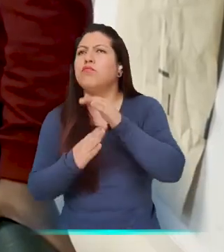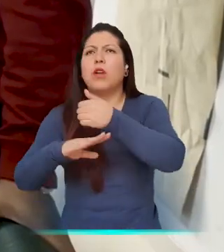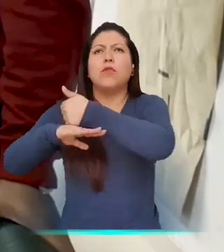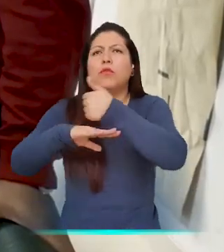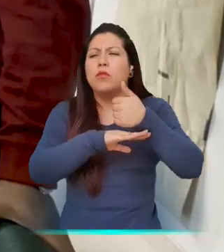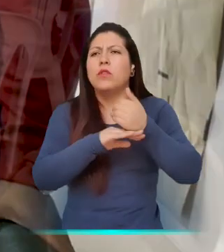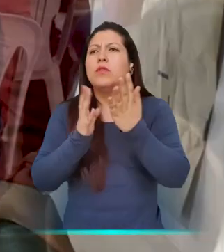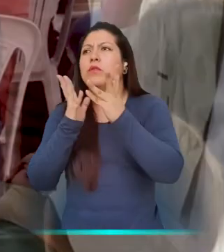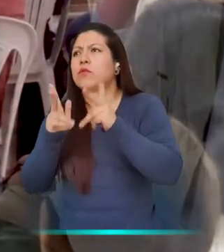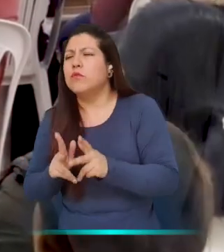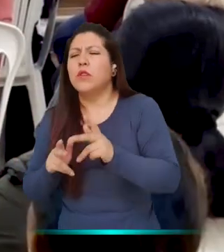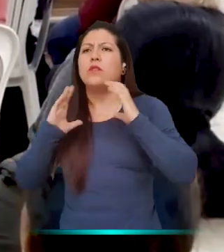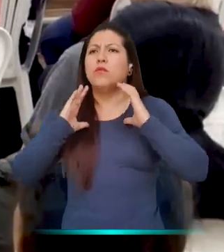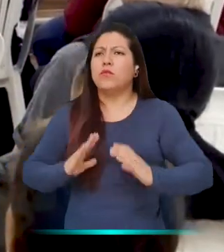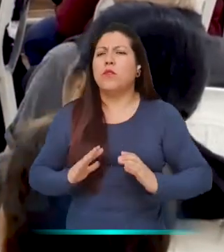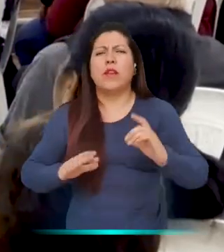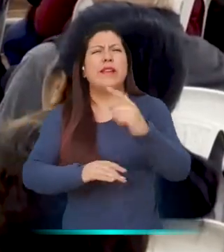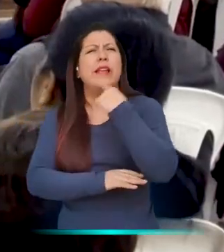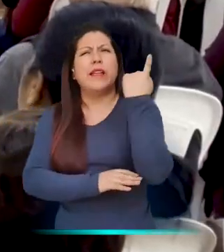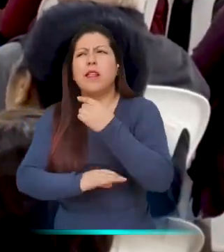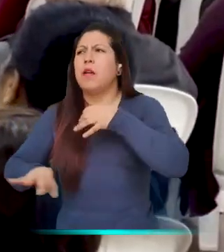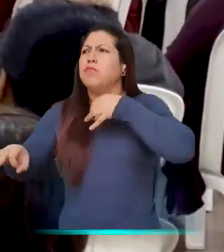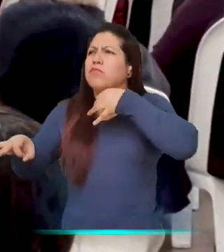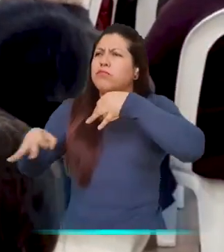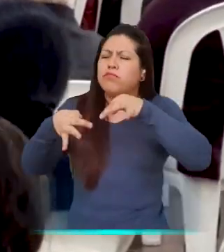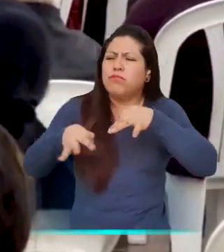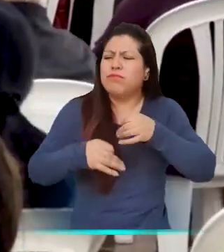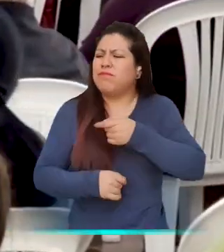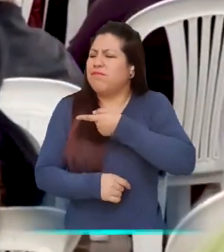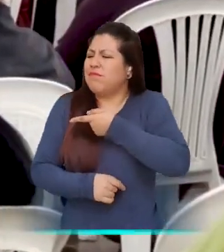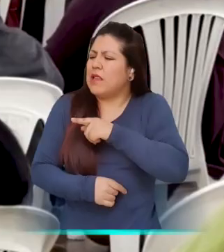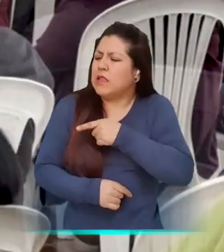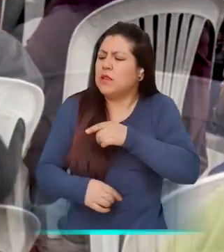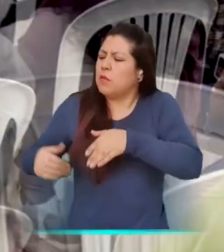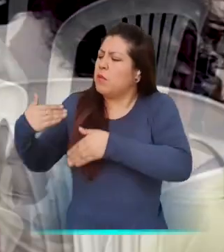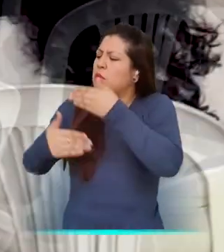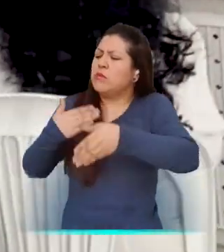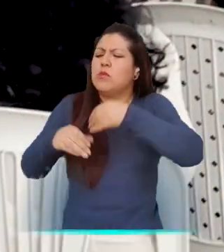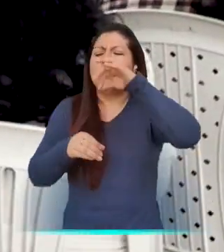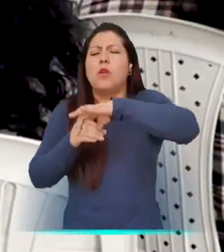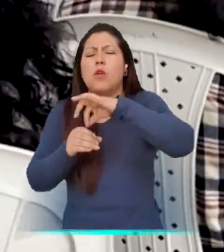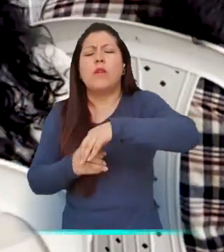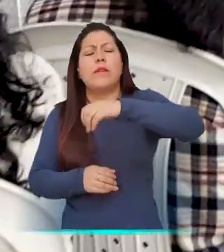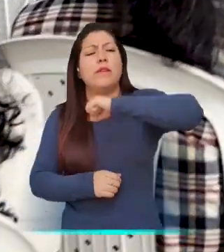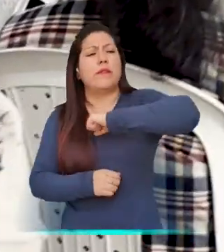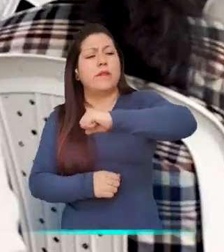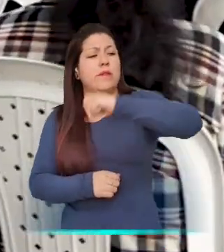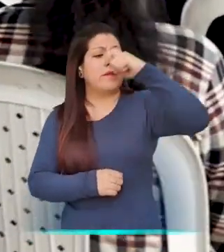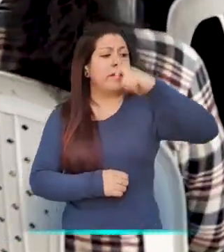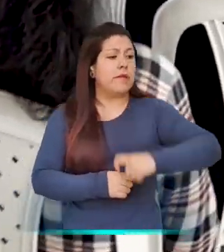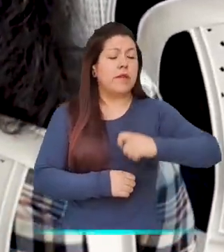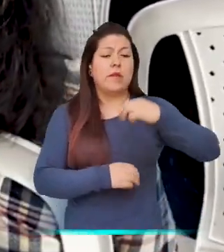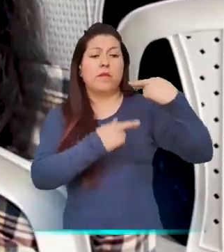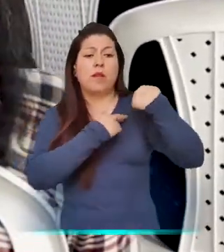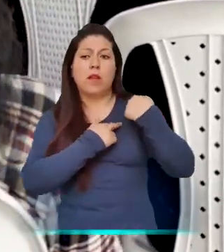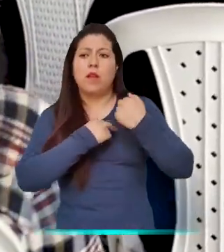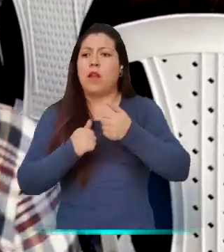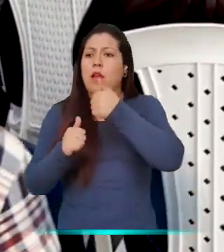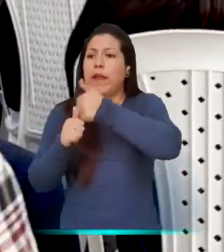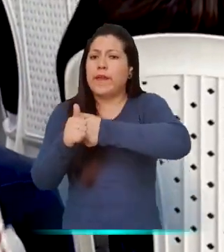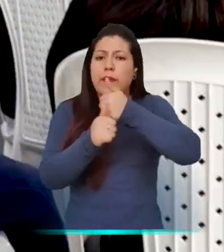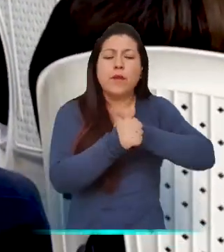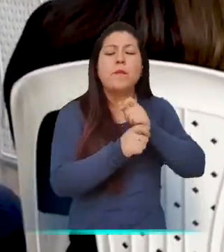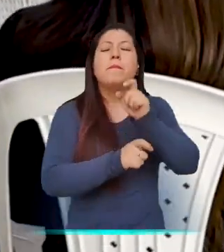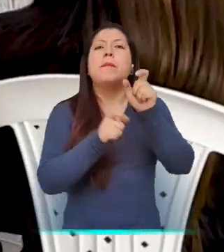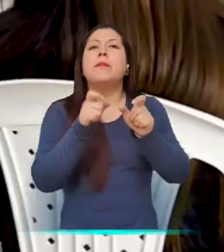actores políticos, autoridades, estudiantes y ciudadanos en general. Se explicó qué es y cómo se organiza un proceso electoral y los